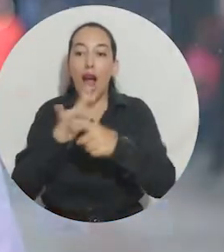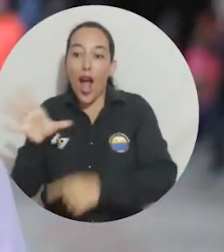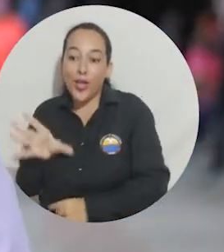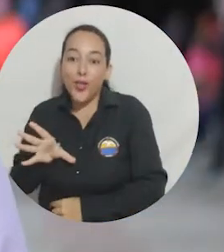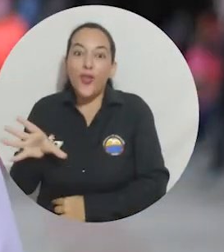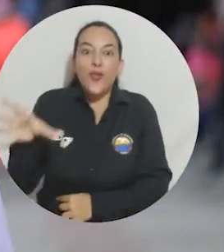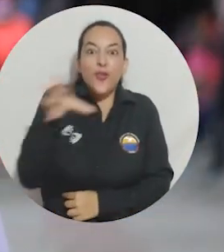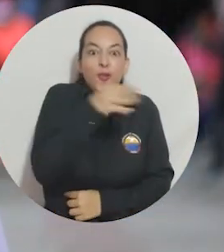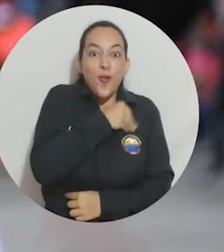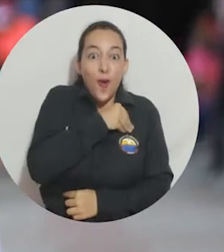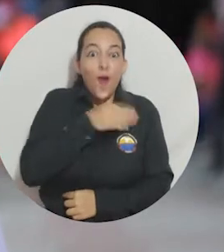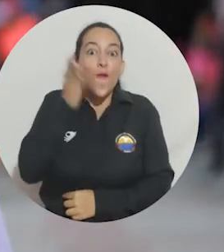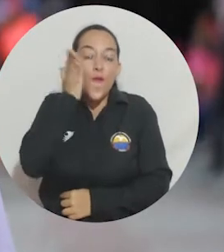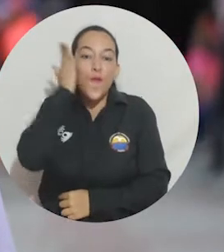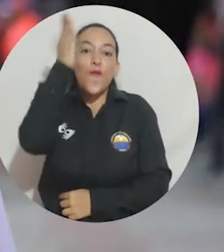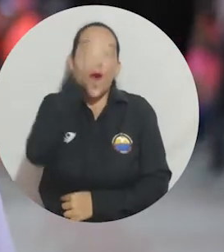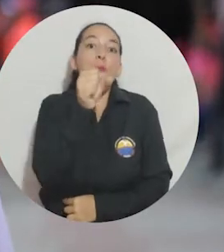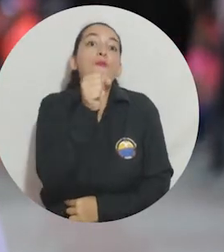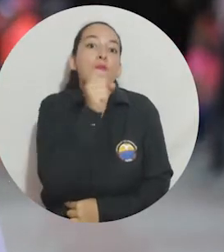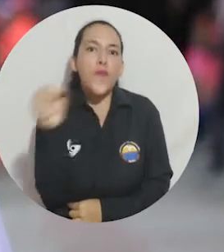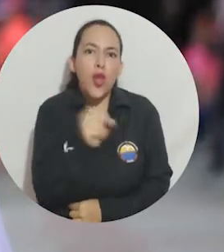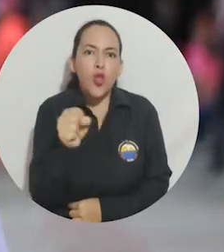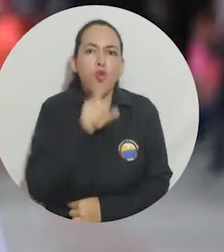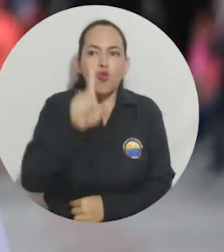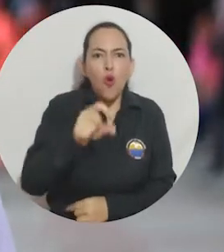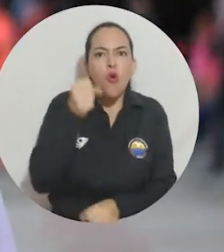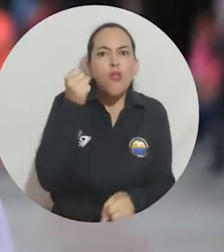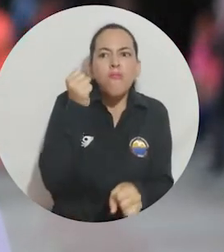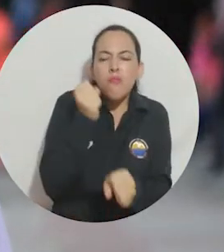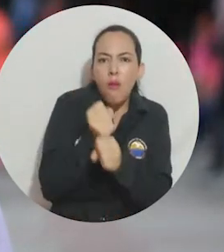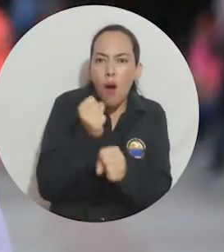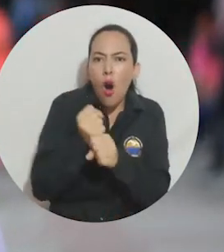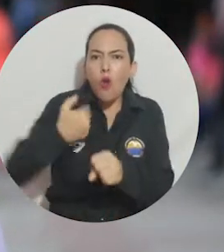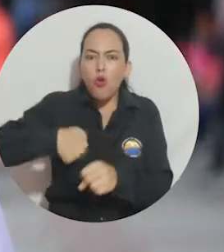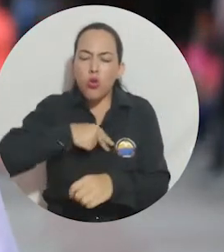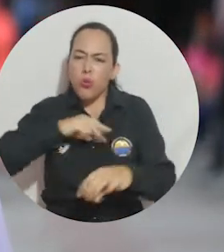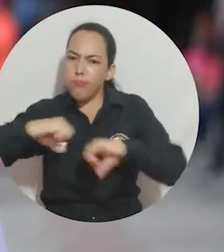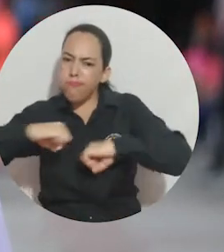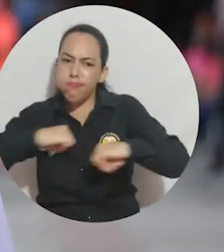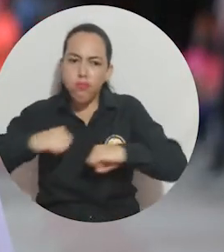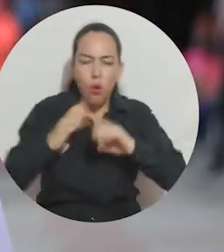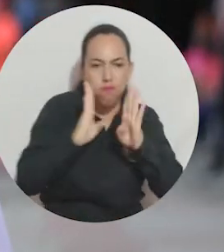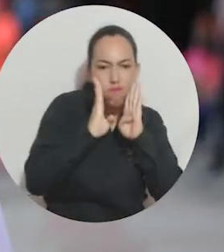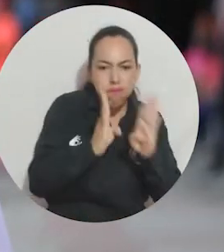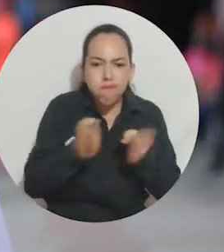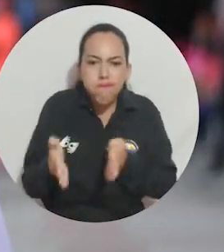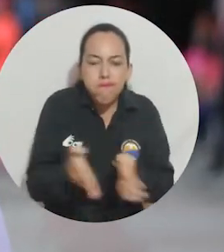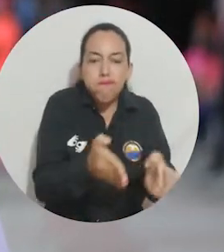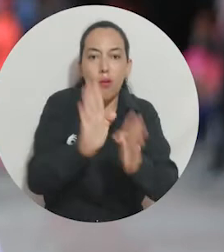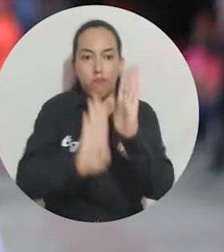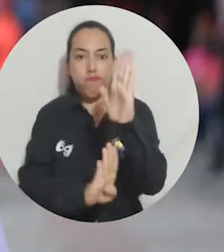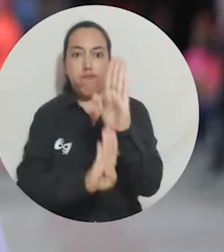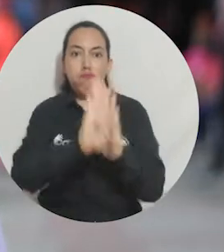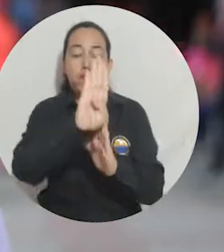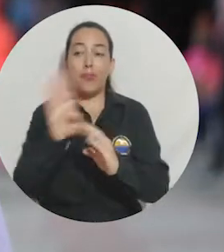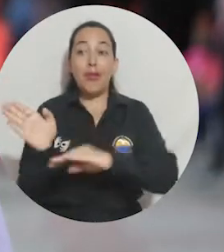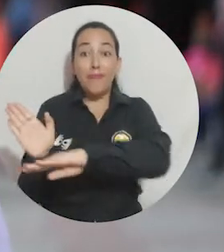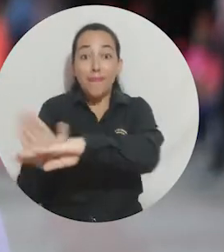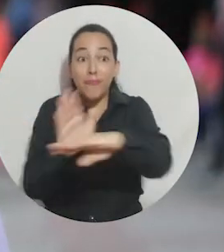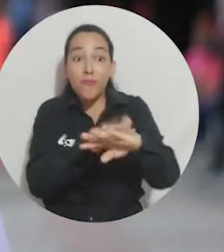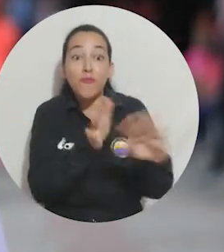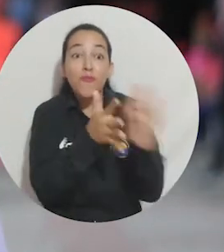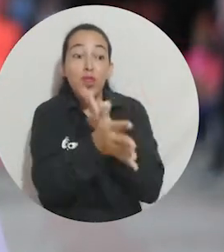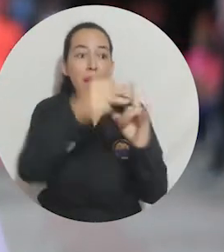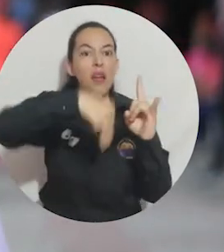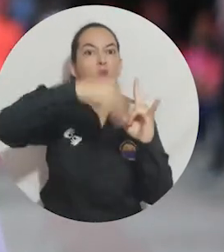Para allá vamos todo es una estrategia que la universidad está adoptando en el marco de ese trabajo conjunto que hace siempre por buscar las rutas para